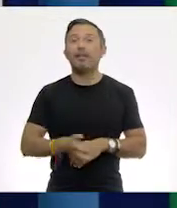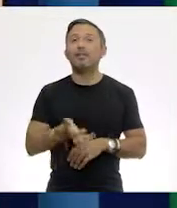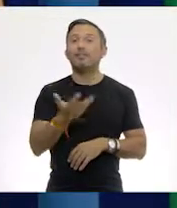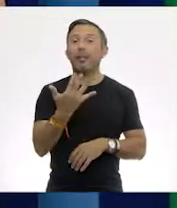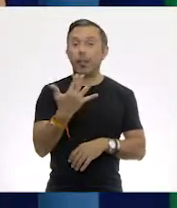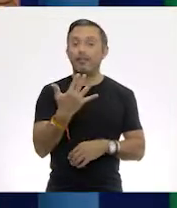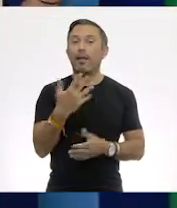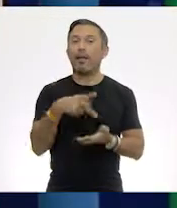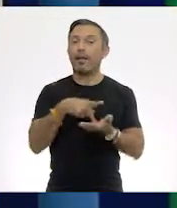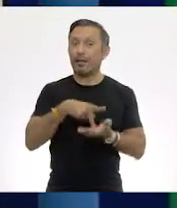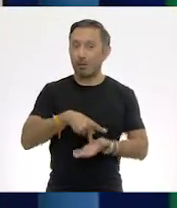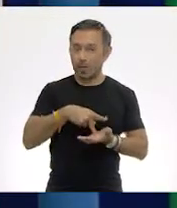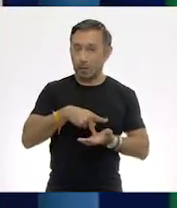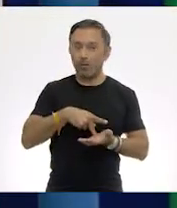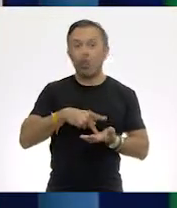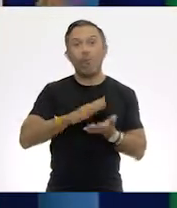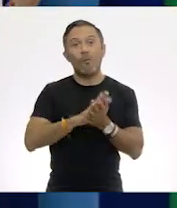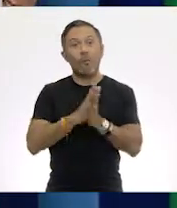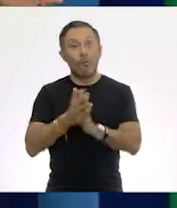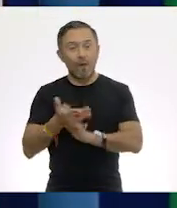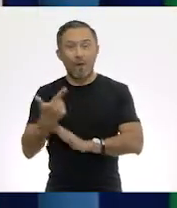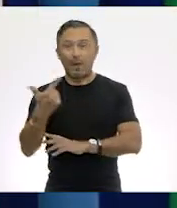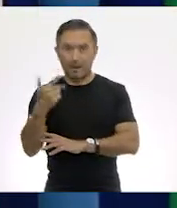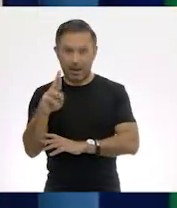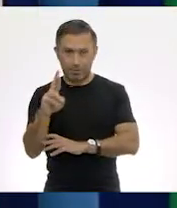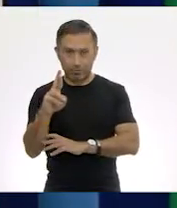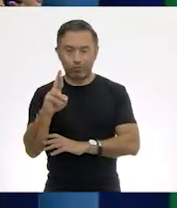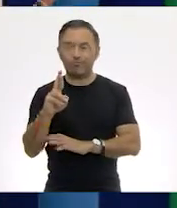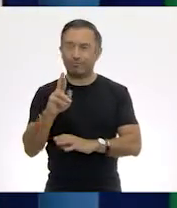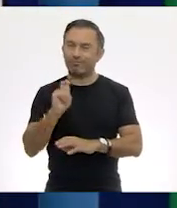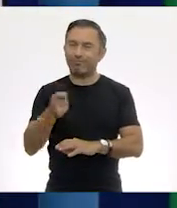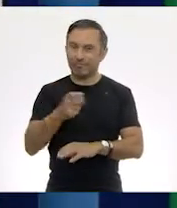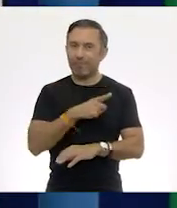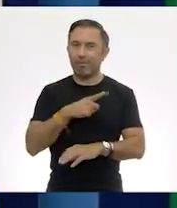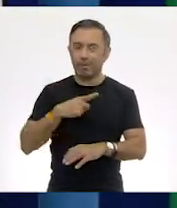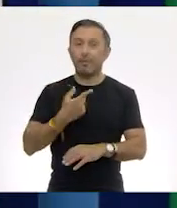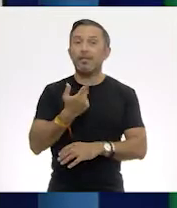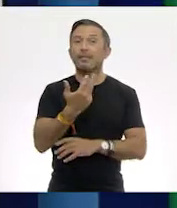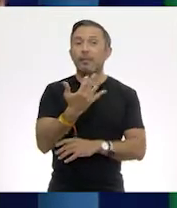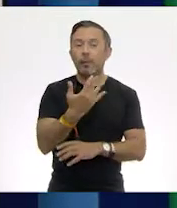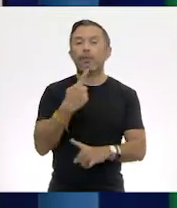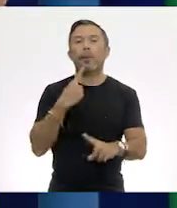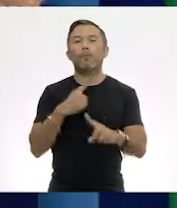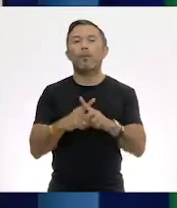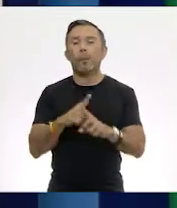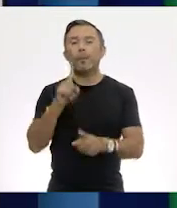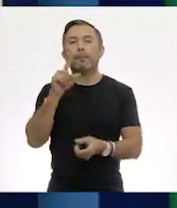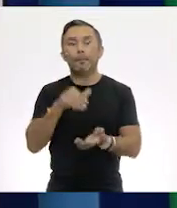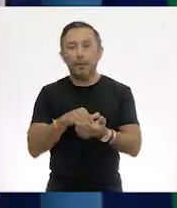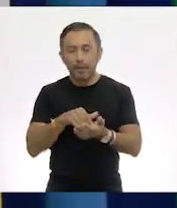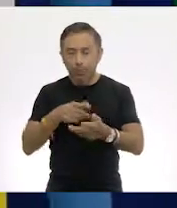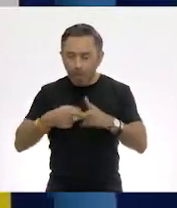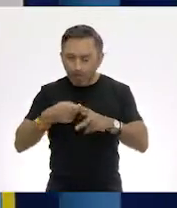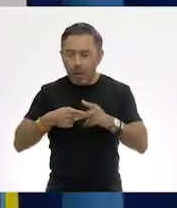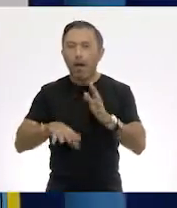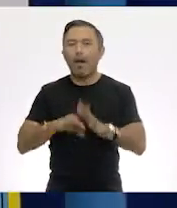kilogramos a gramos. Es decir, vamos a multiplicar 50 por mil y tendríamos 50 mil. Pero